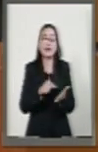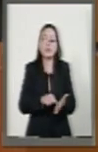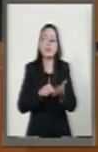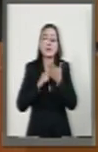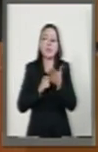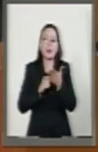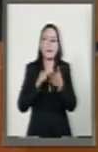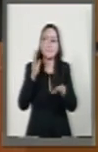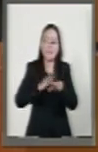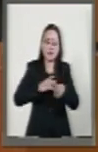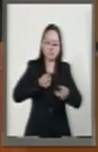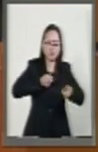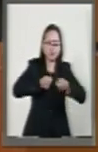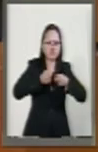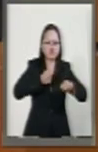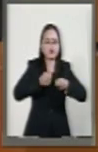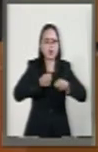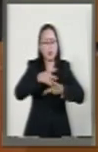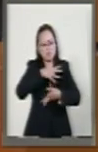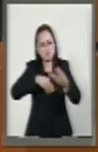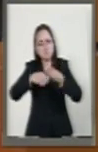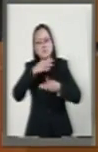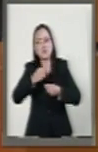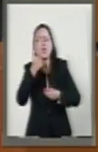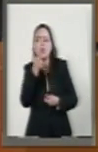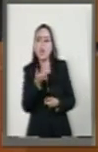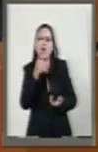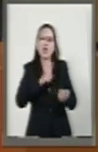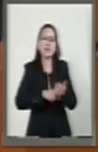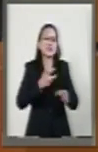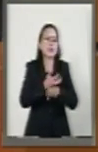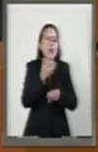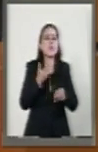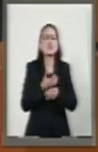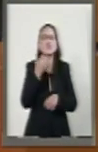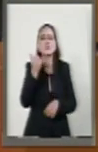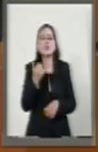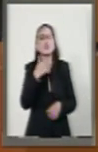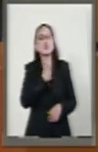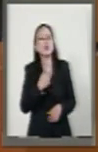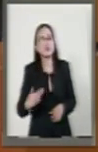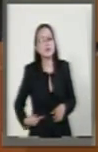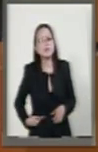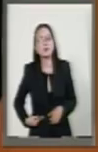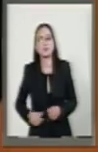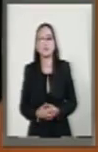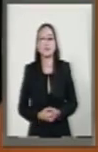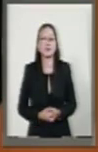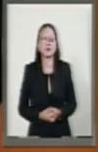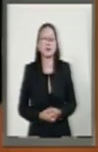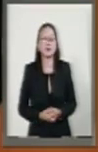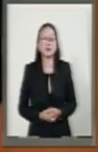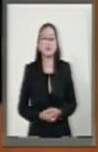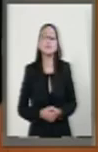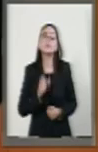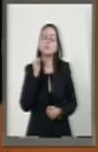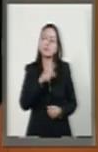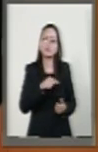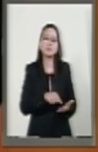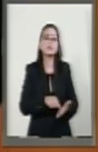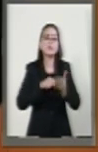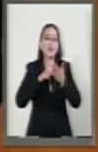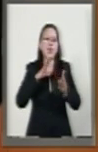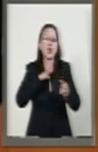manejo sostenible de las finanzas públicas de las entidades federativas y los municipios. Presenta los